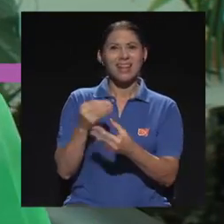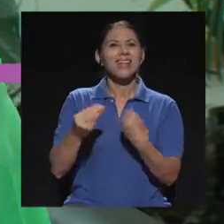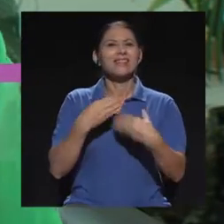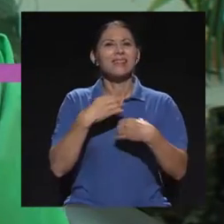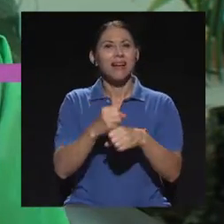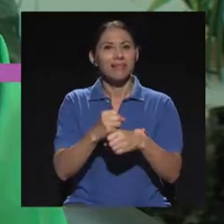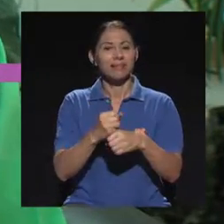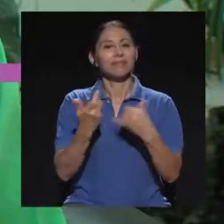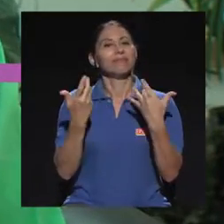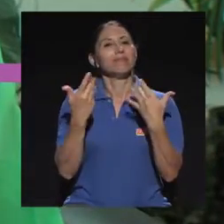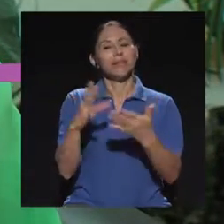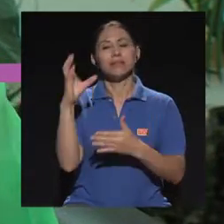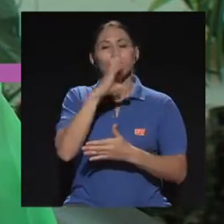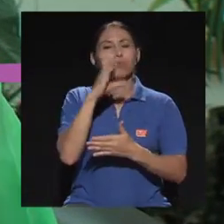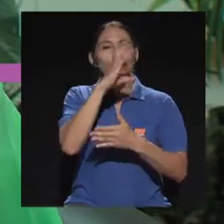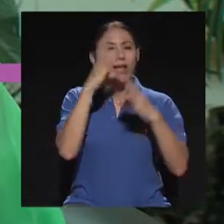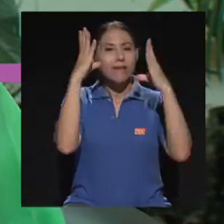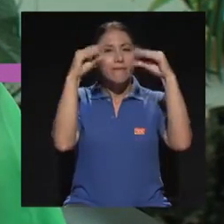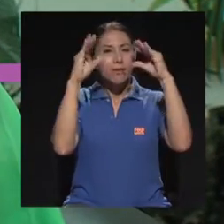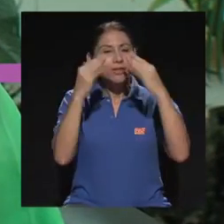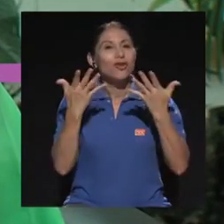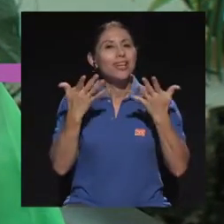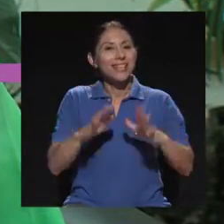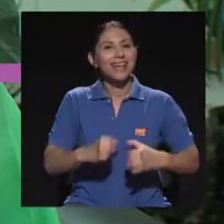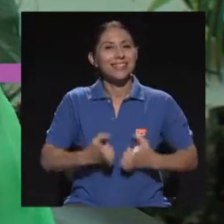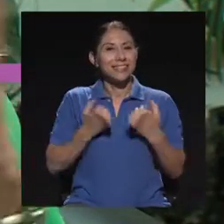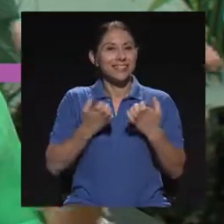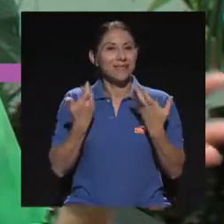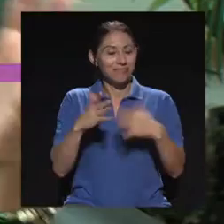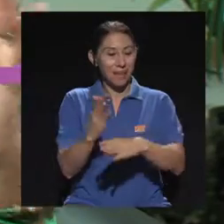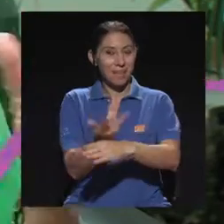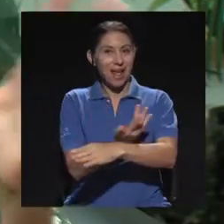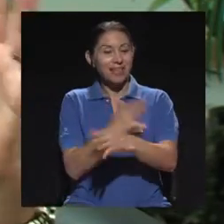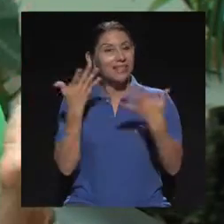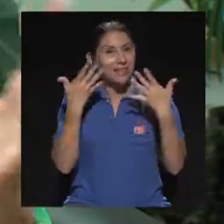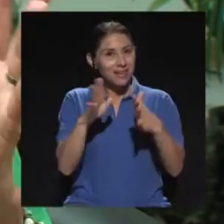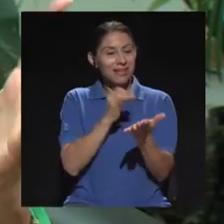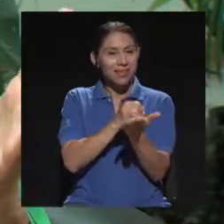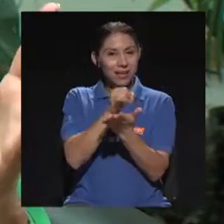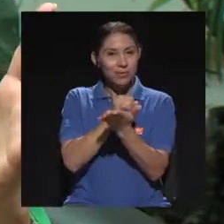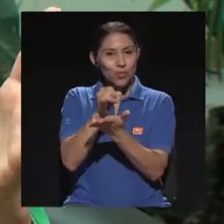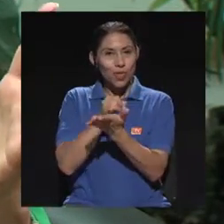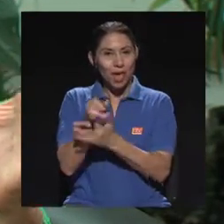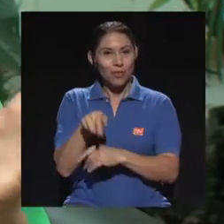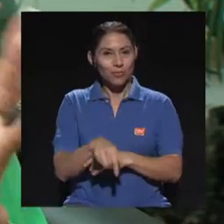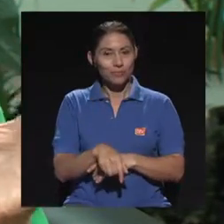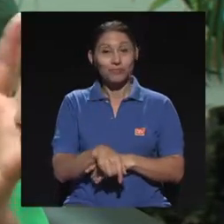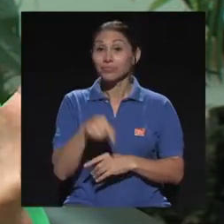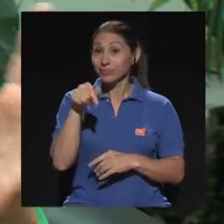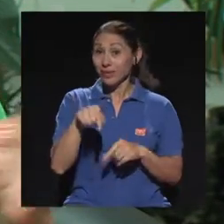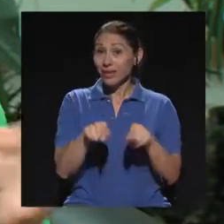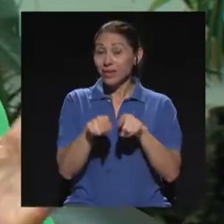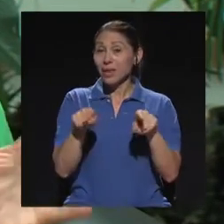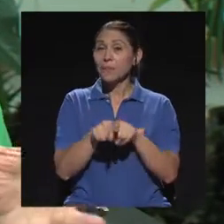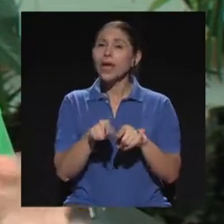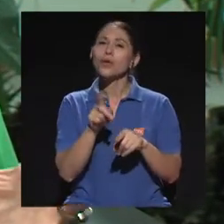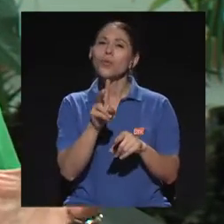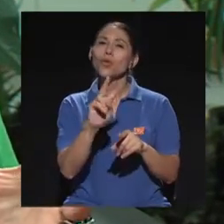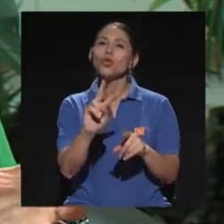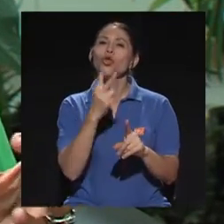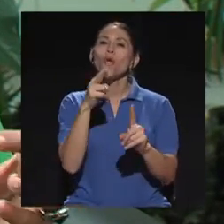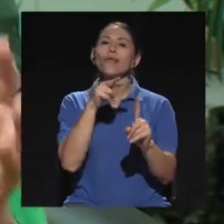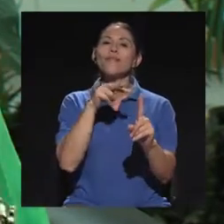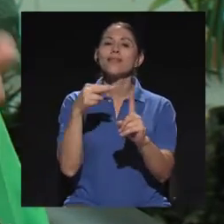que ya existe, ¿verdad?, de plantas que se han estudiado. Aquí también hay un doble, ¿verdad?, una doble